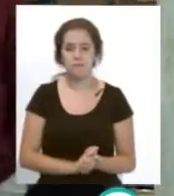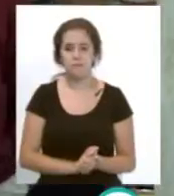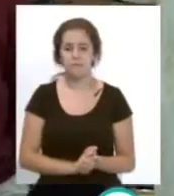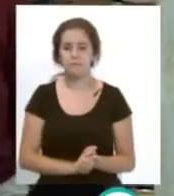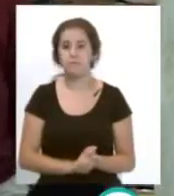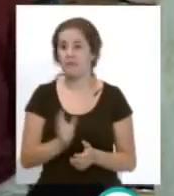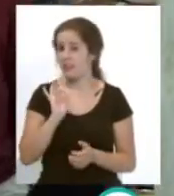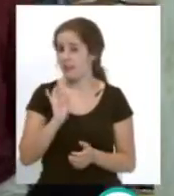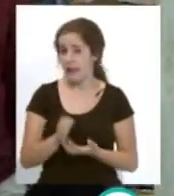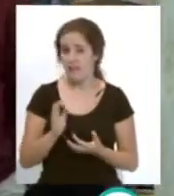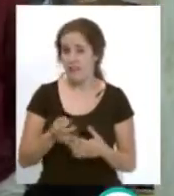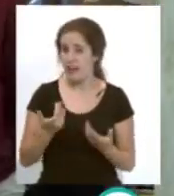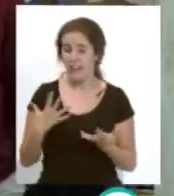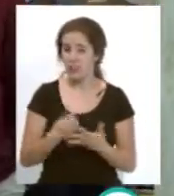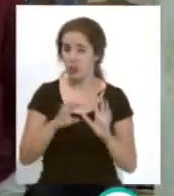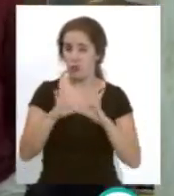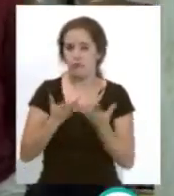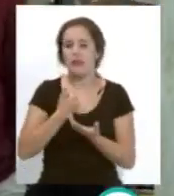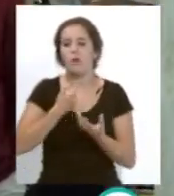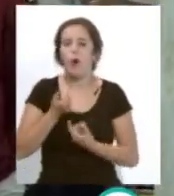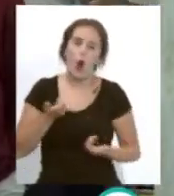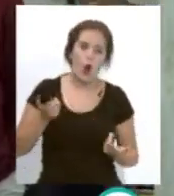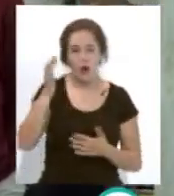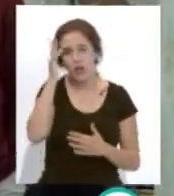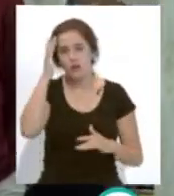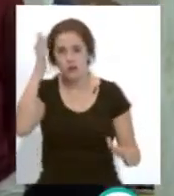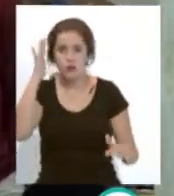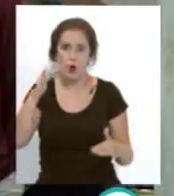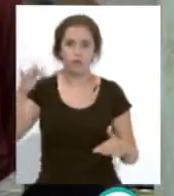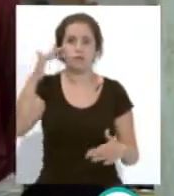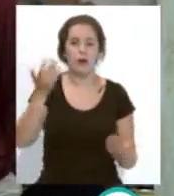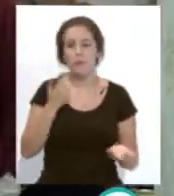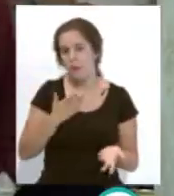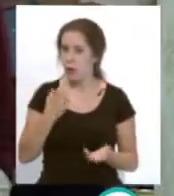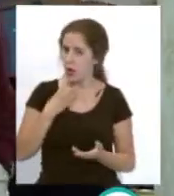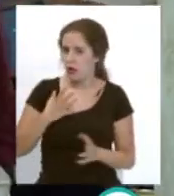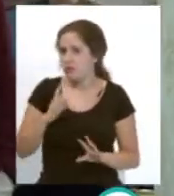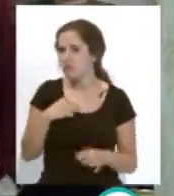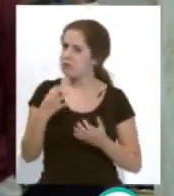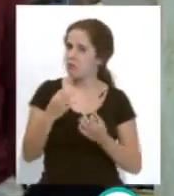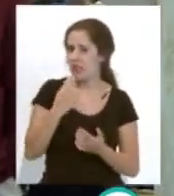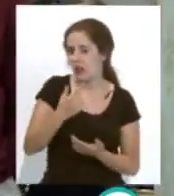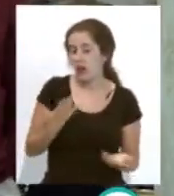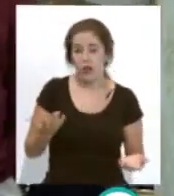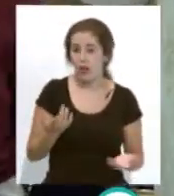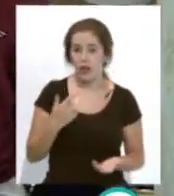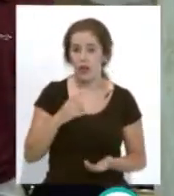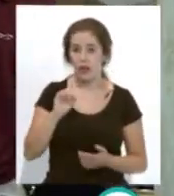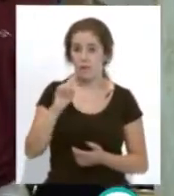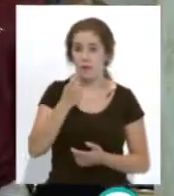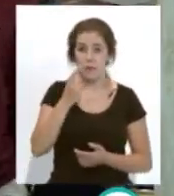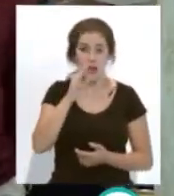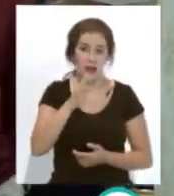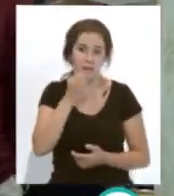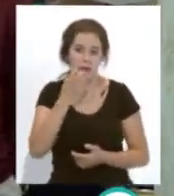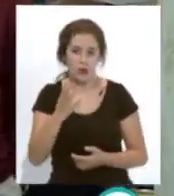la verdad es que todo el mundo tiene un poco la ilusión por encima y tal pero bueno yo siempre digo que está en primera serie mejor que